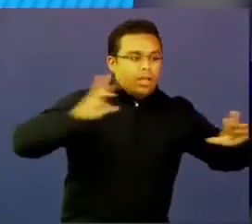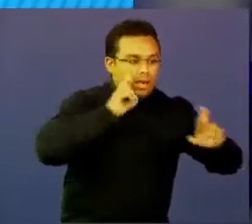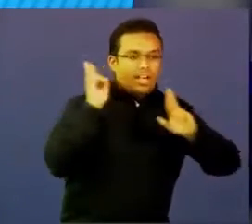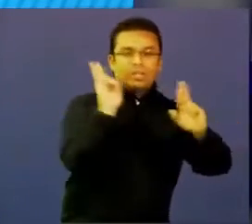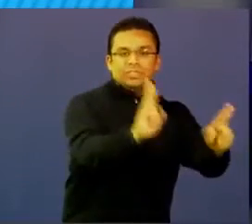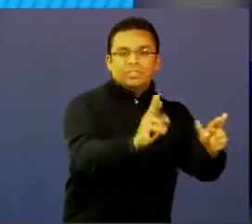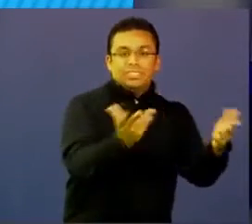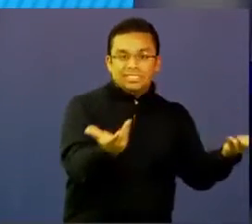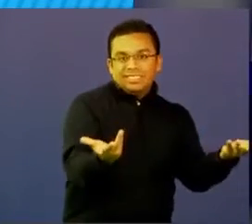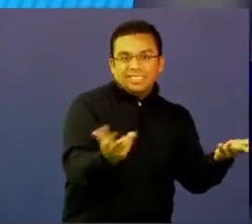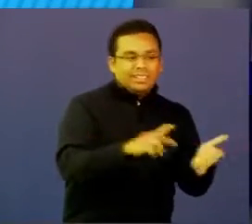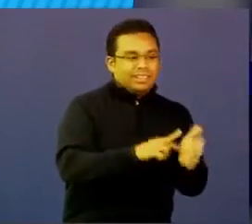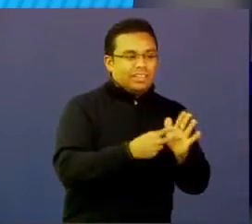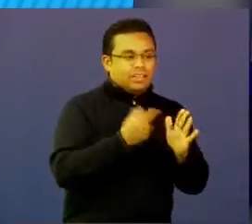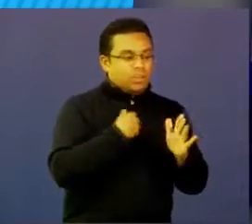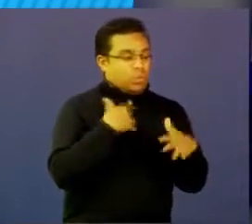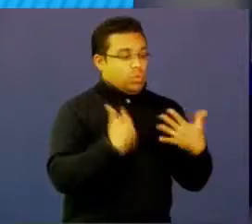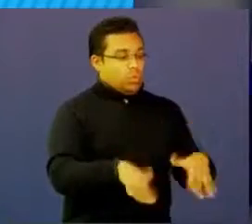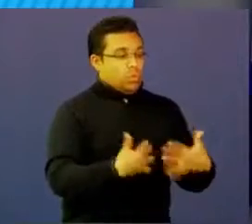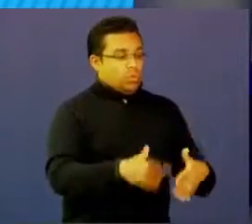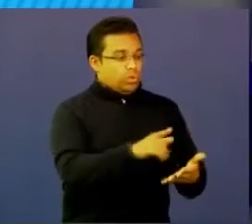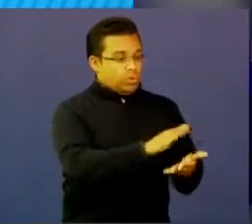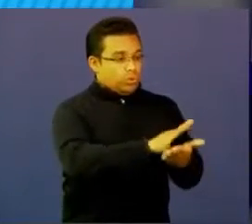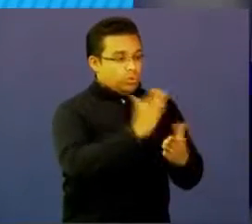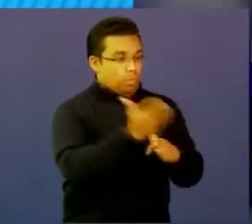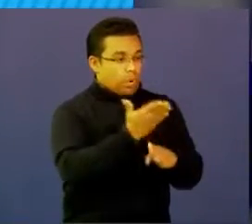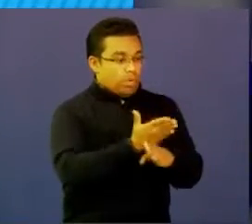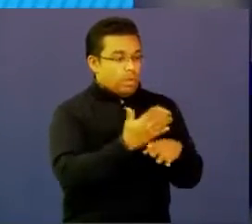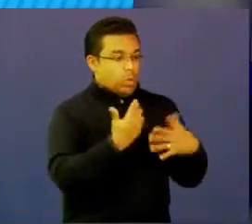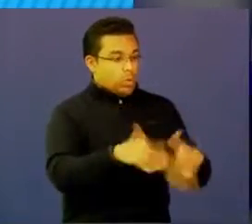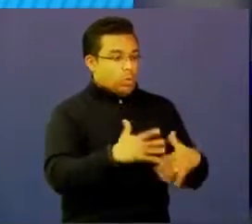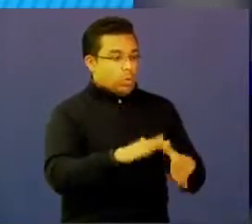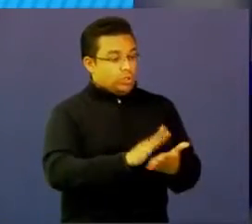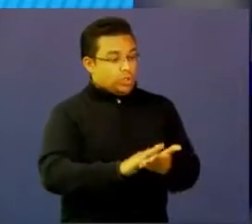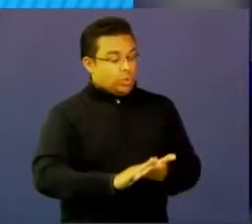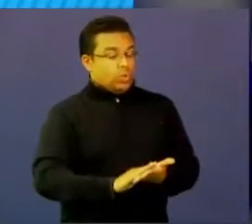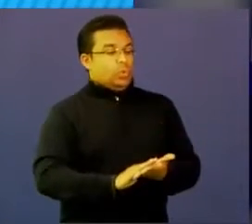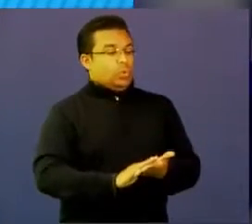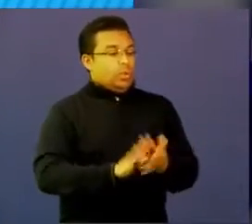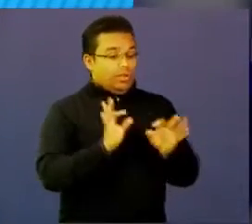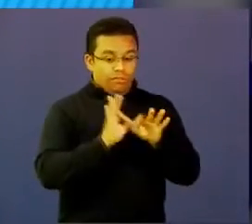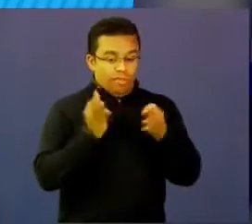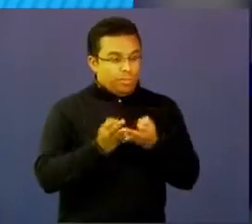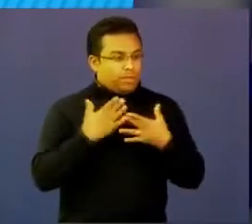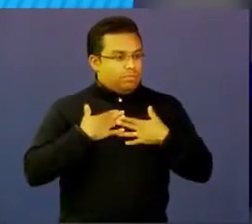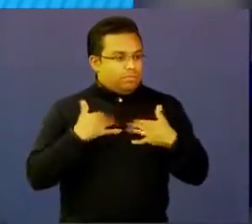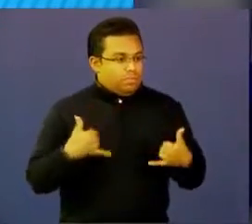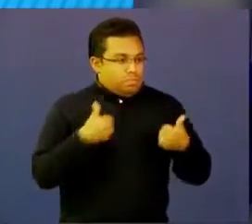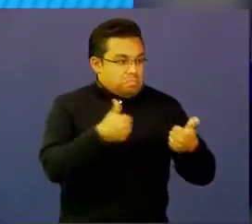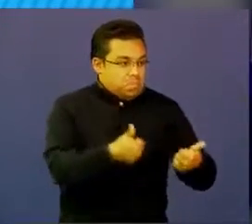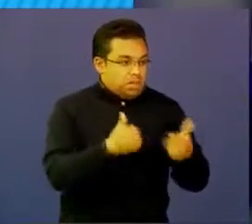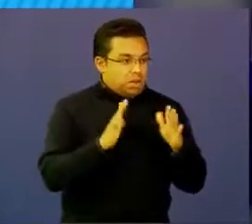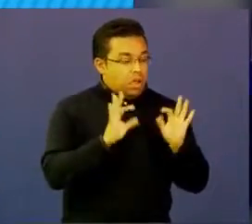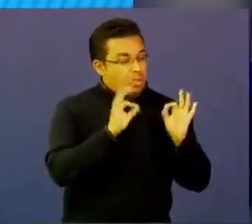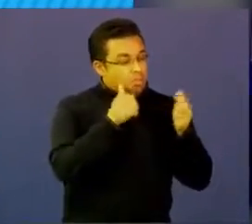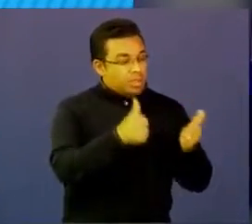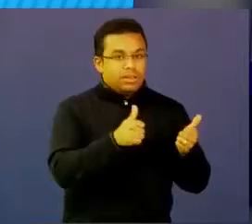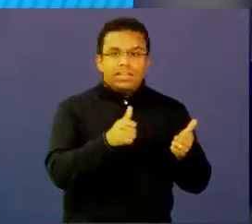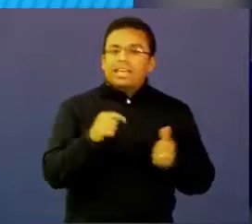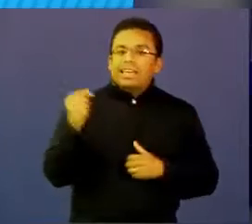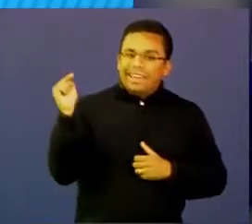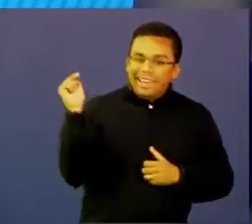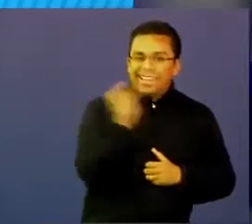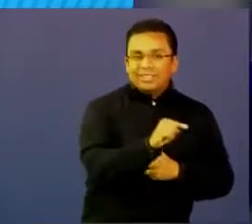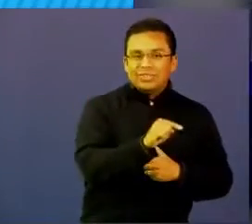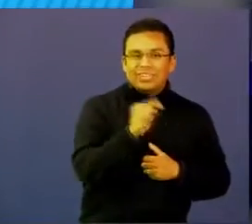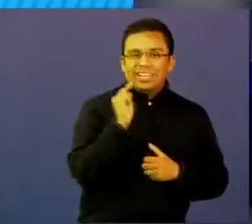una solución ahora la familia es más feliz ahora las personas de edad mayor son más felices bueno, eso yo creo que